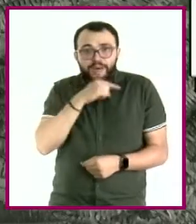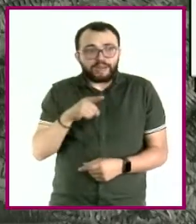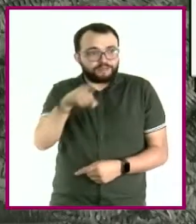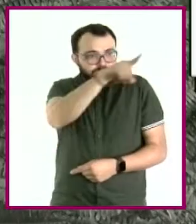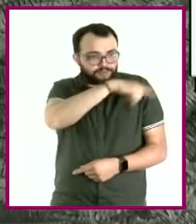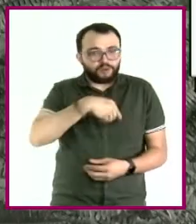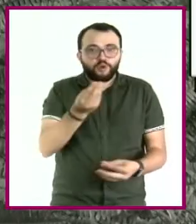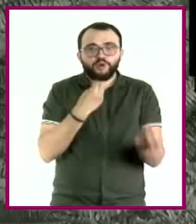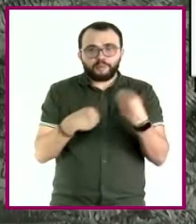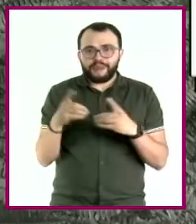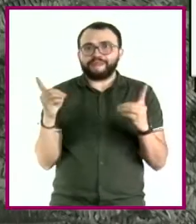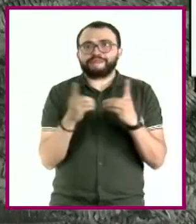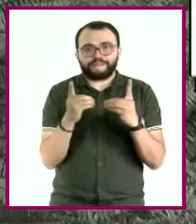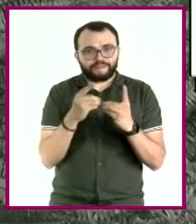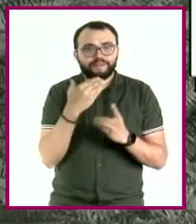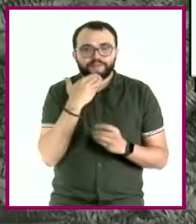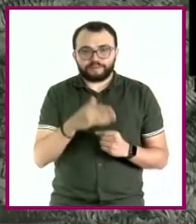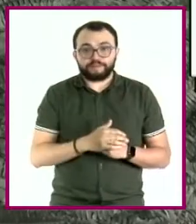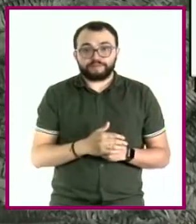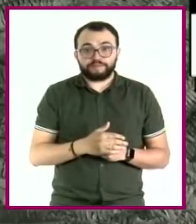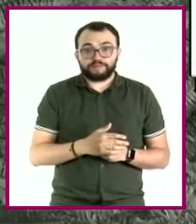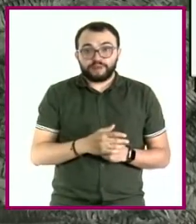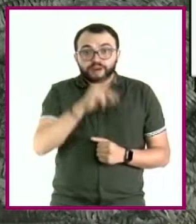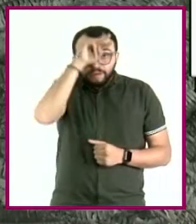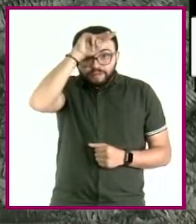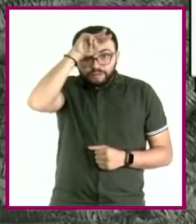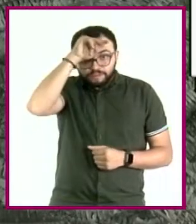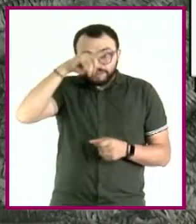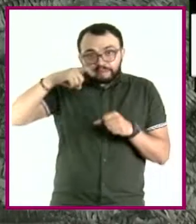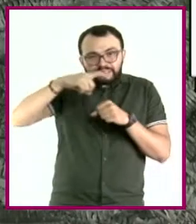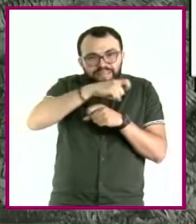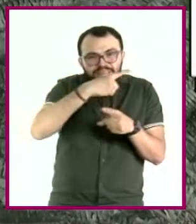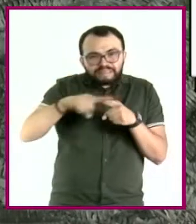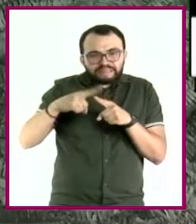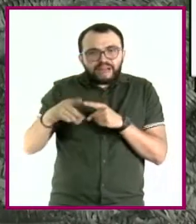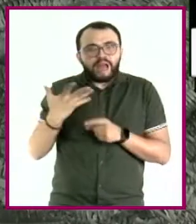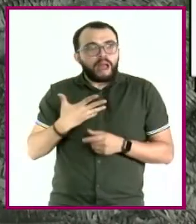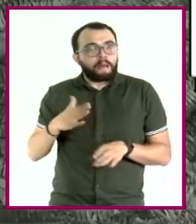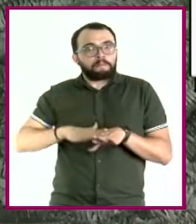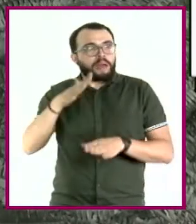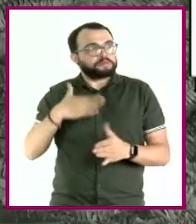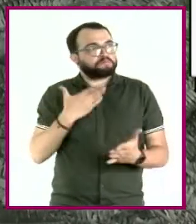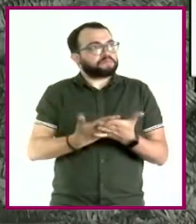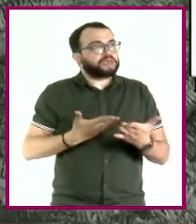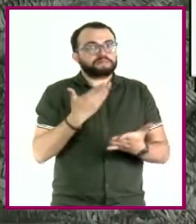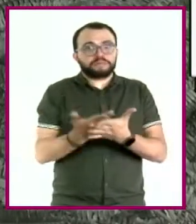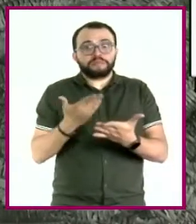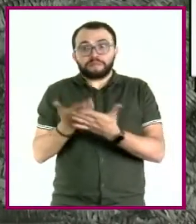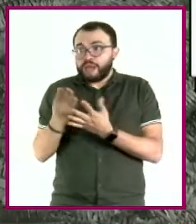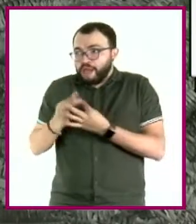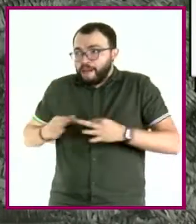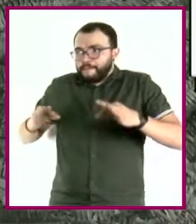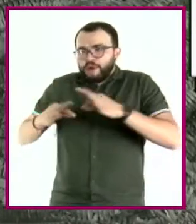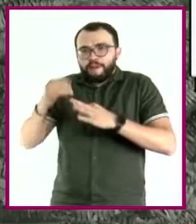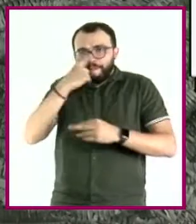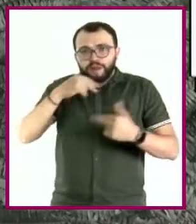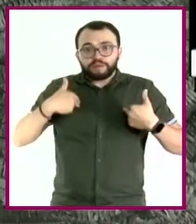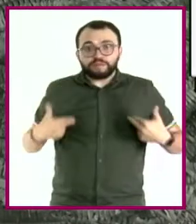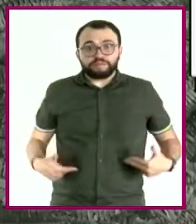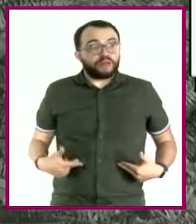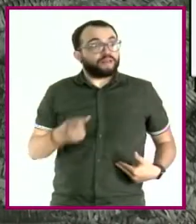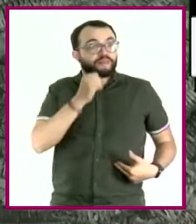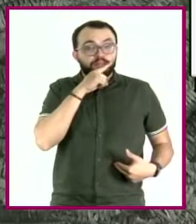fuentes de proteínas de origen animal tienen cada vez una mayor demanda. No solo son importantes para el consumo humano, sino que también son